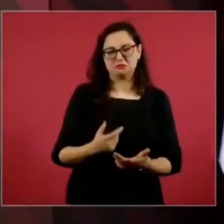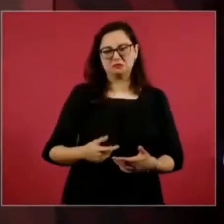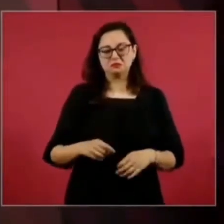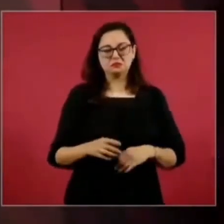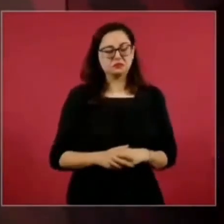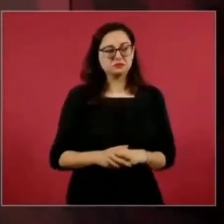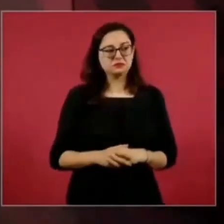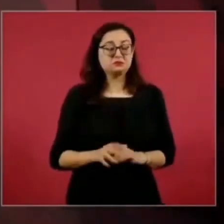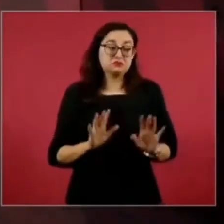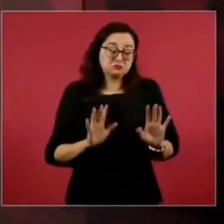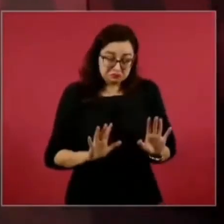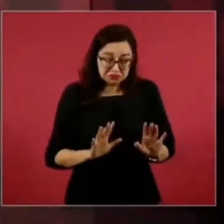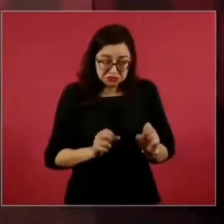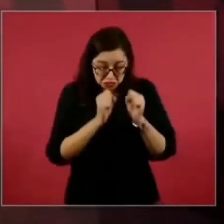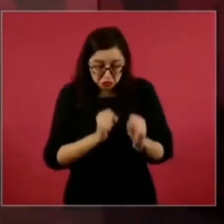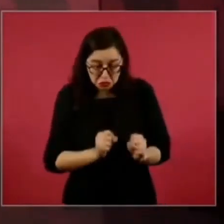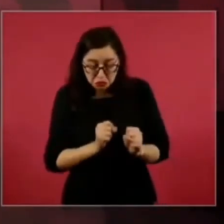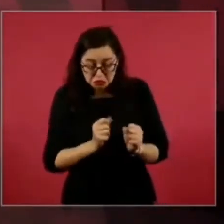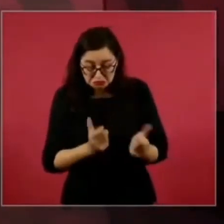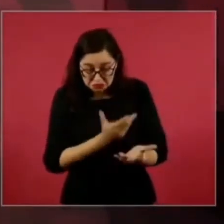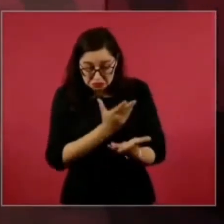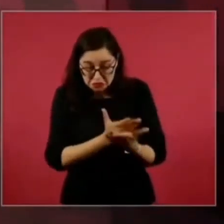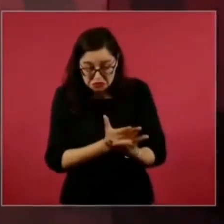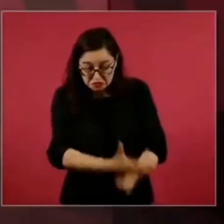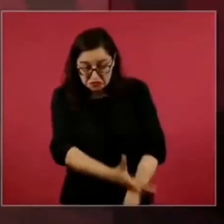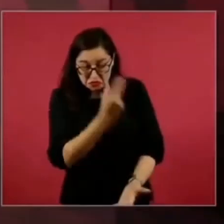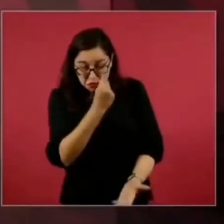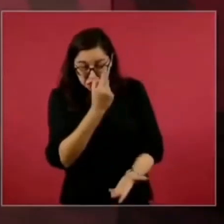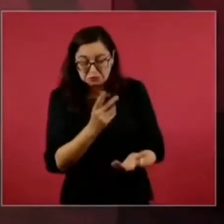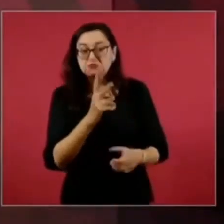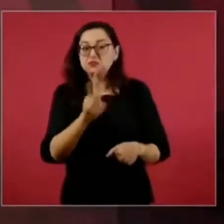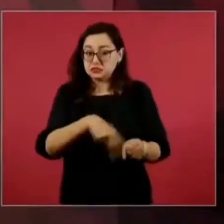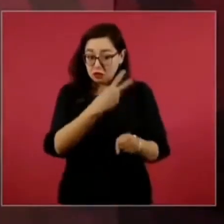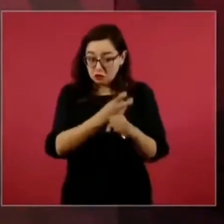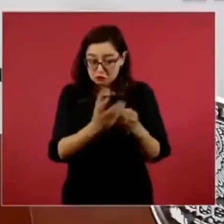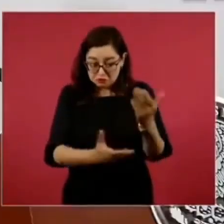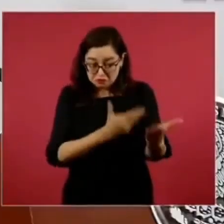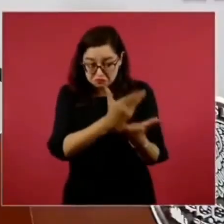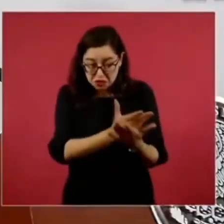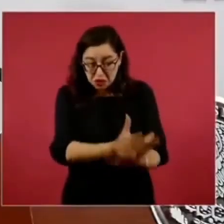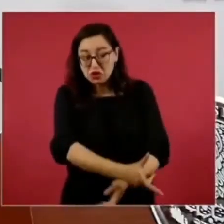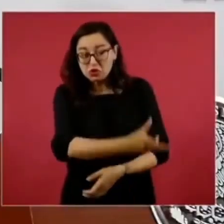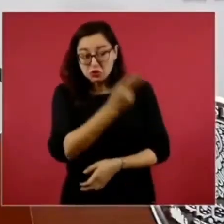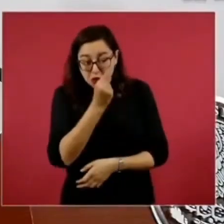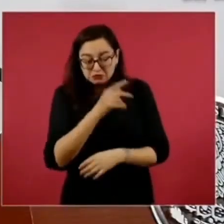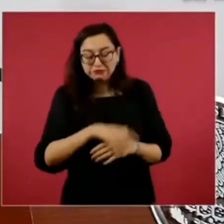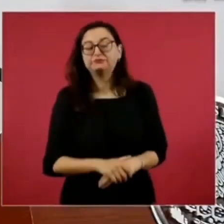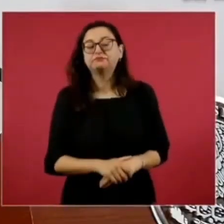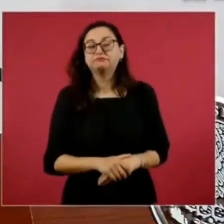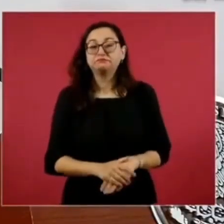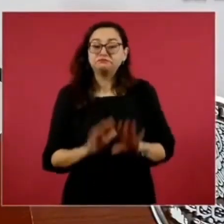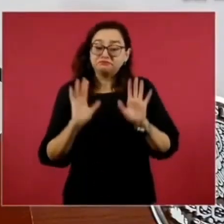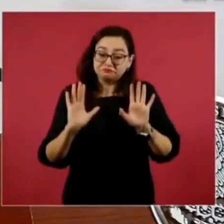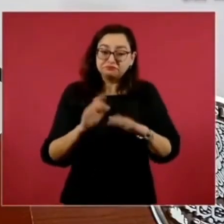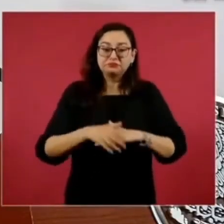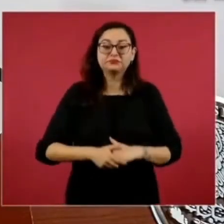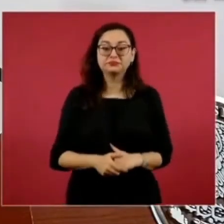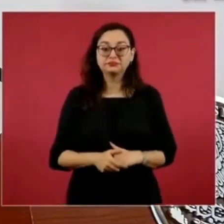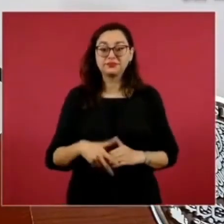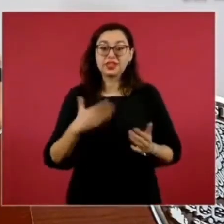ya no quieren respetar lo que está en la Constitución,